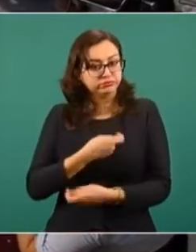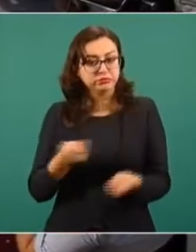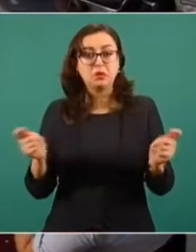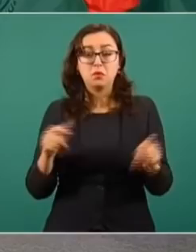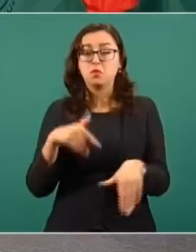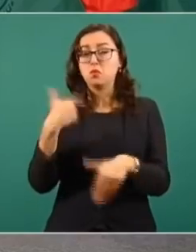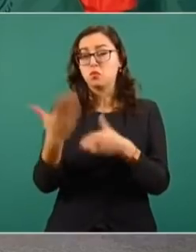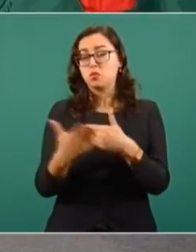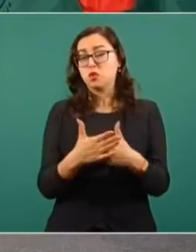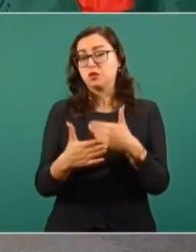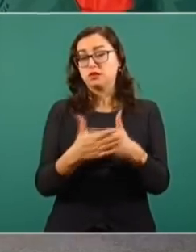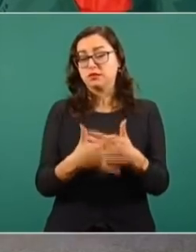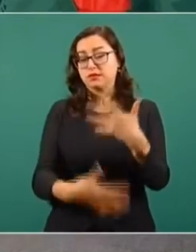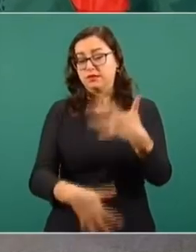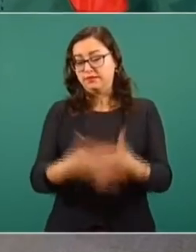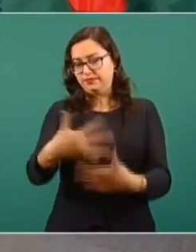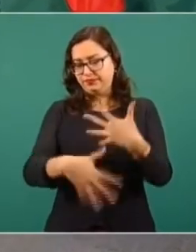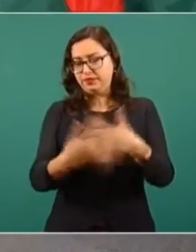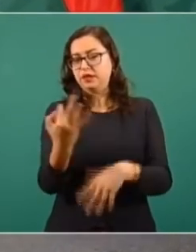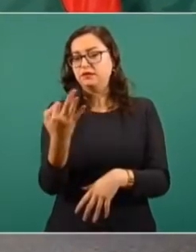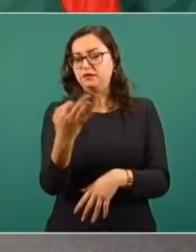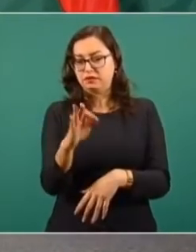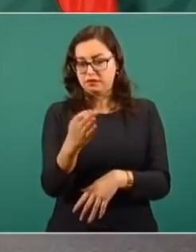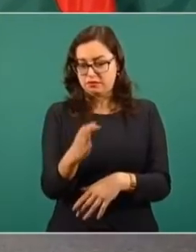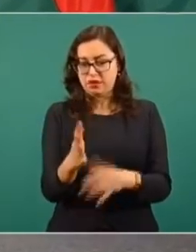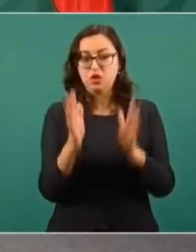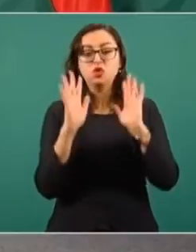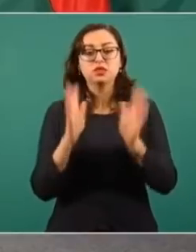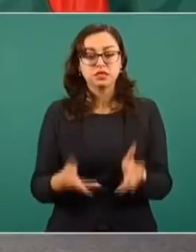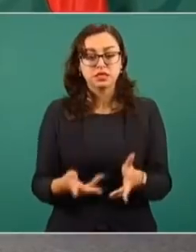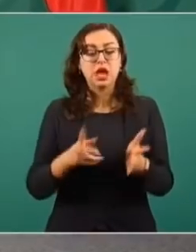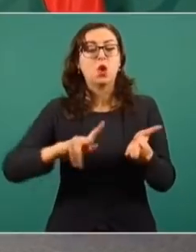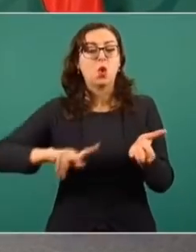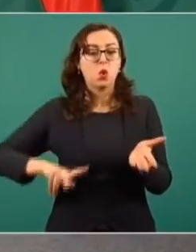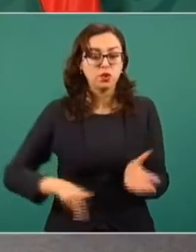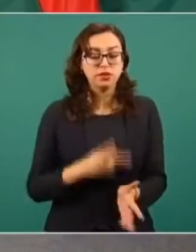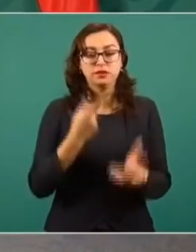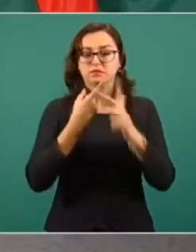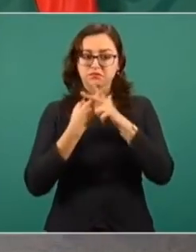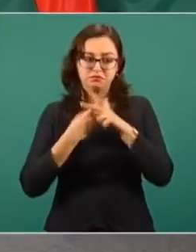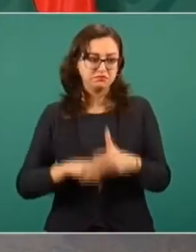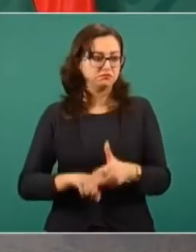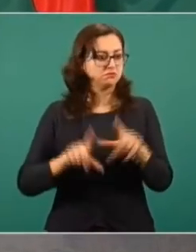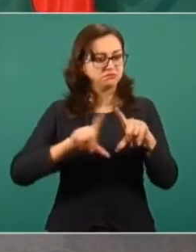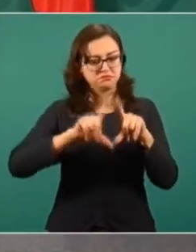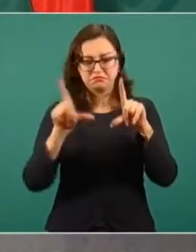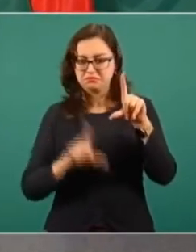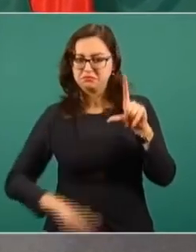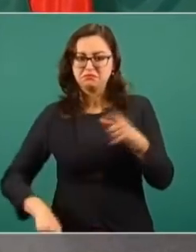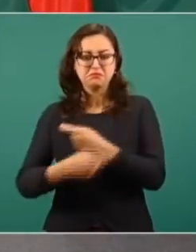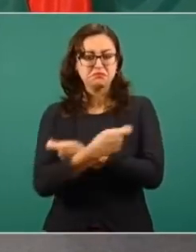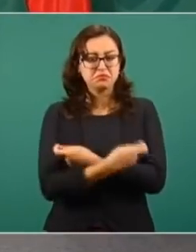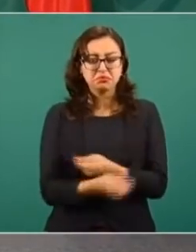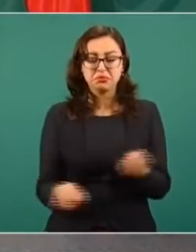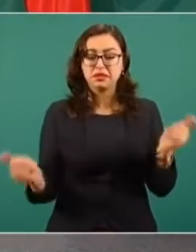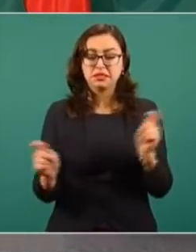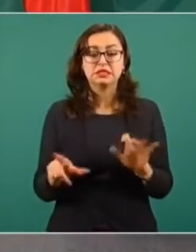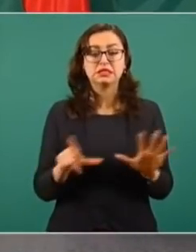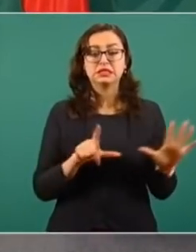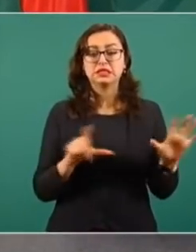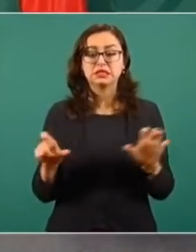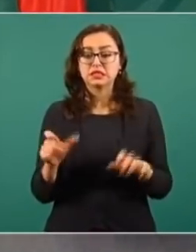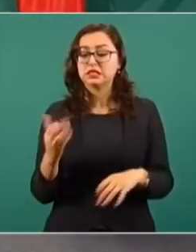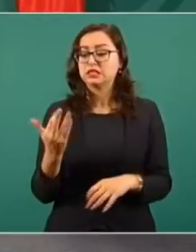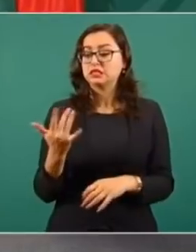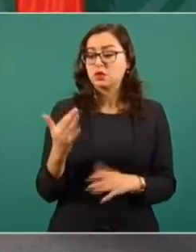ya hay la planeación para empezar otra vez en todo el país a más de 750 mil